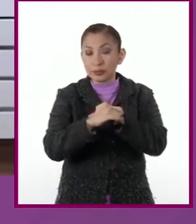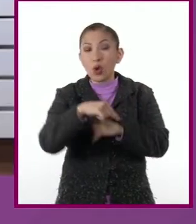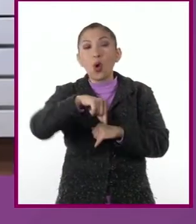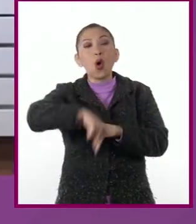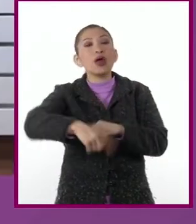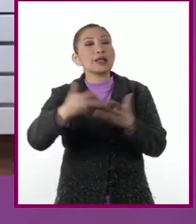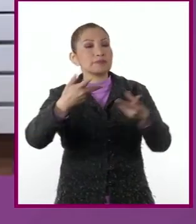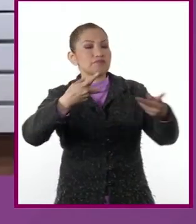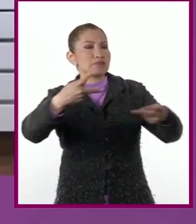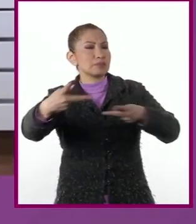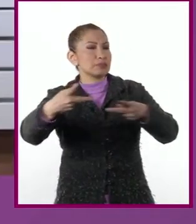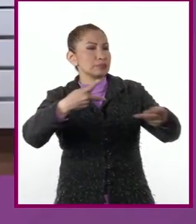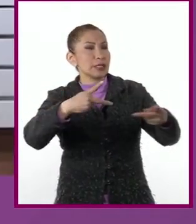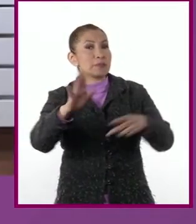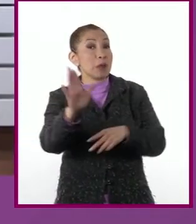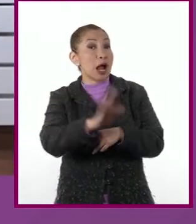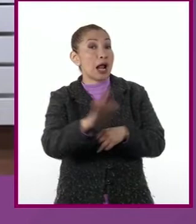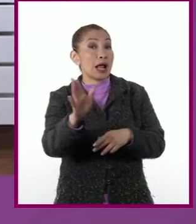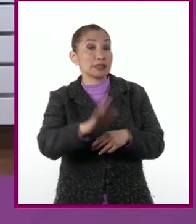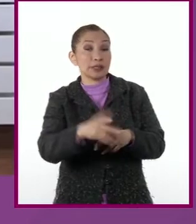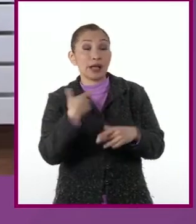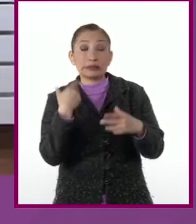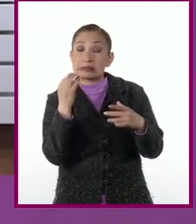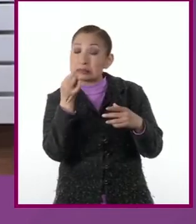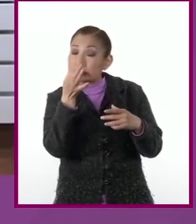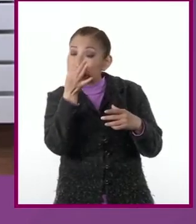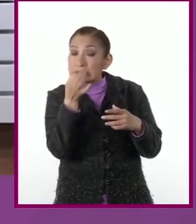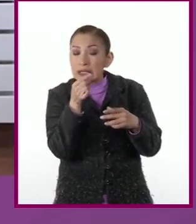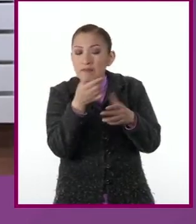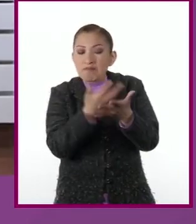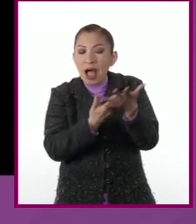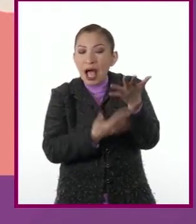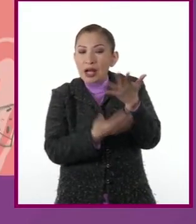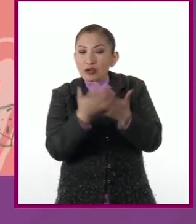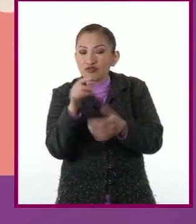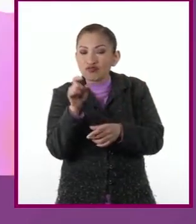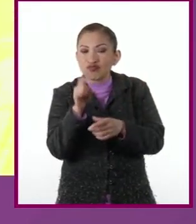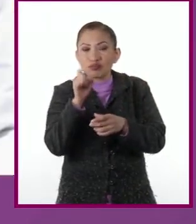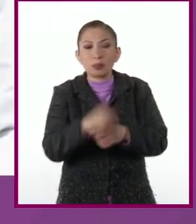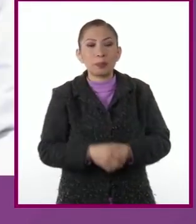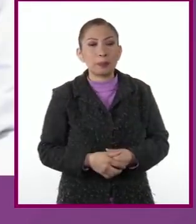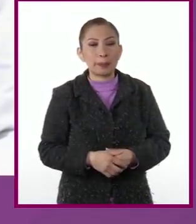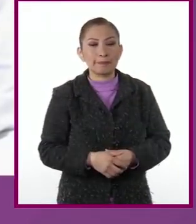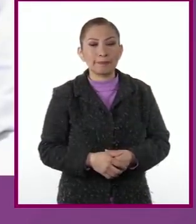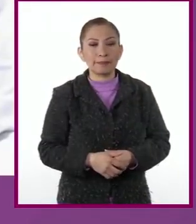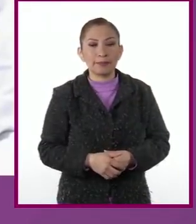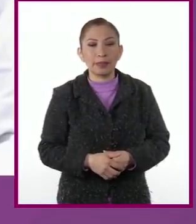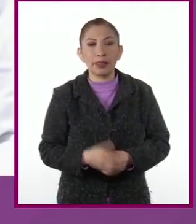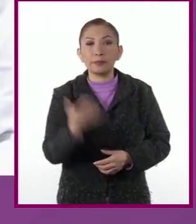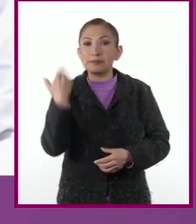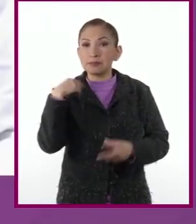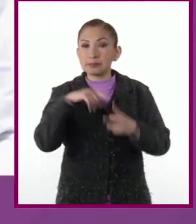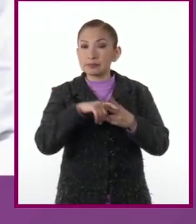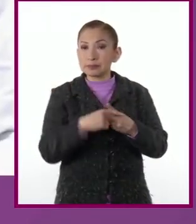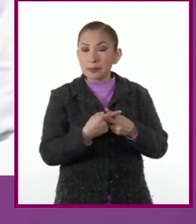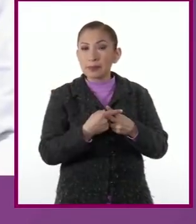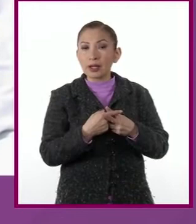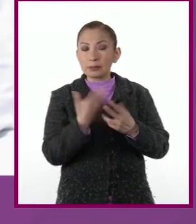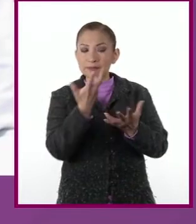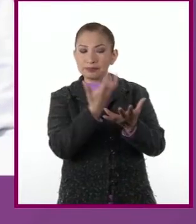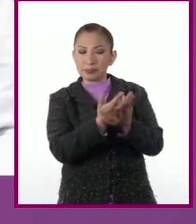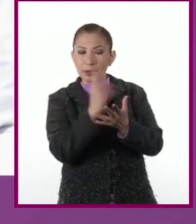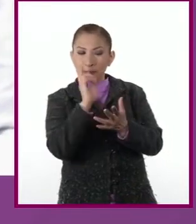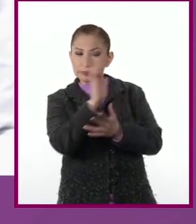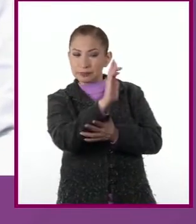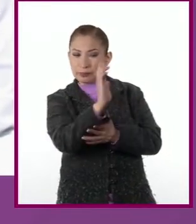haremos una preparación que parece estar a un clic de nuestras manos. Antes de empezar, nos detendremos